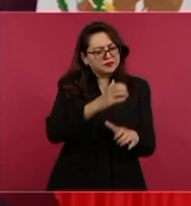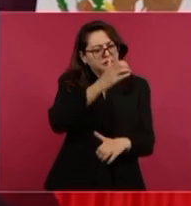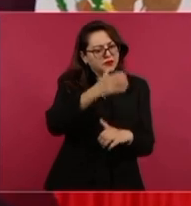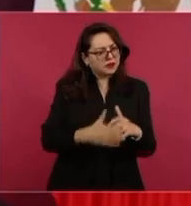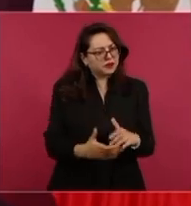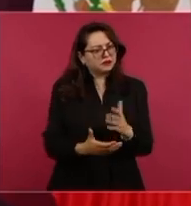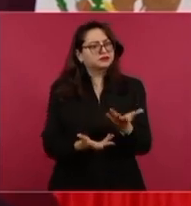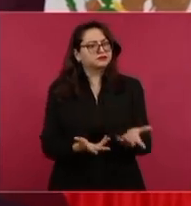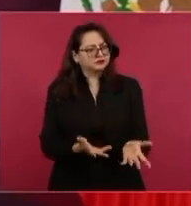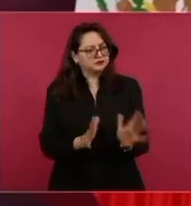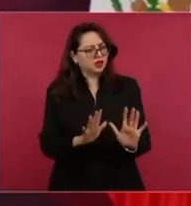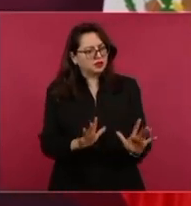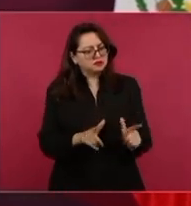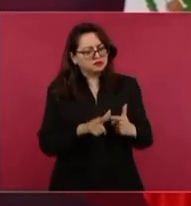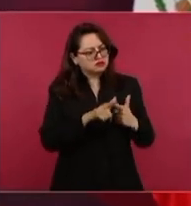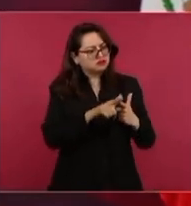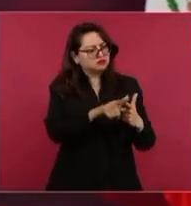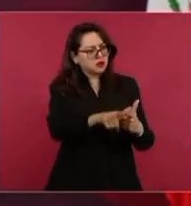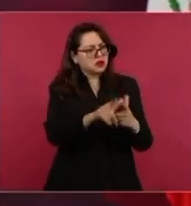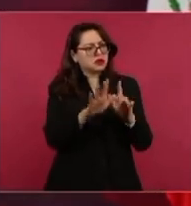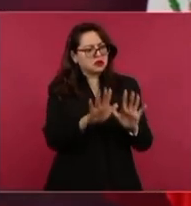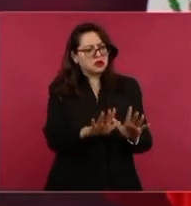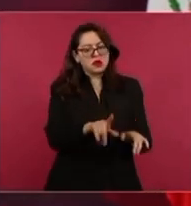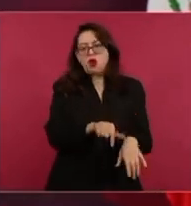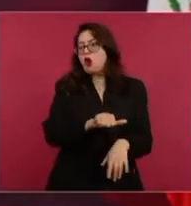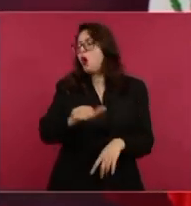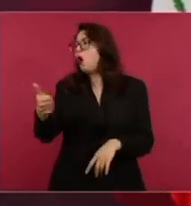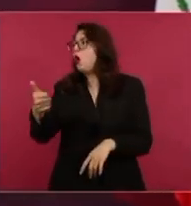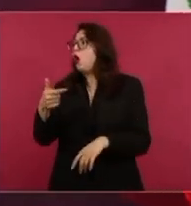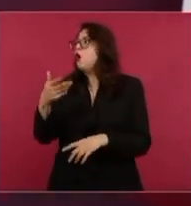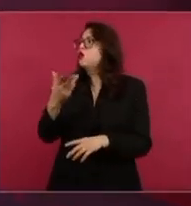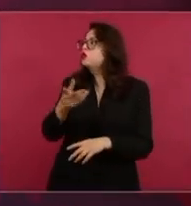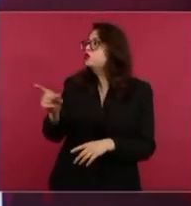uso de las vías. También, de acuerdo a la ley,